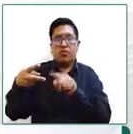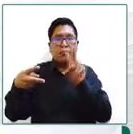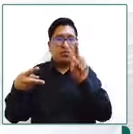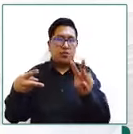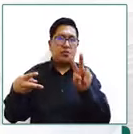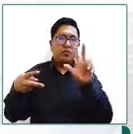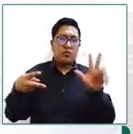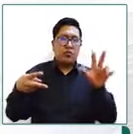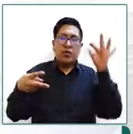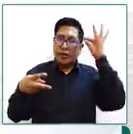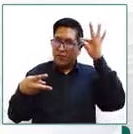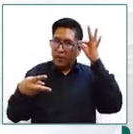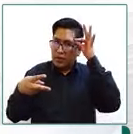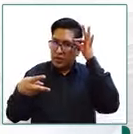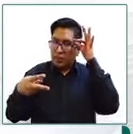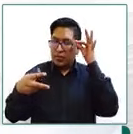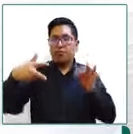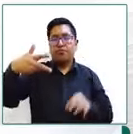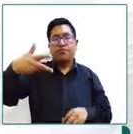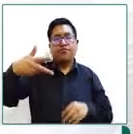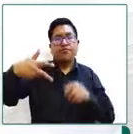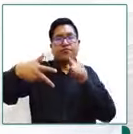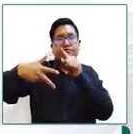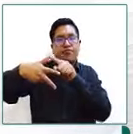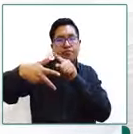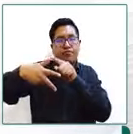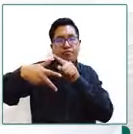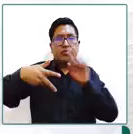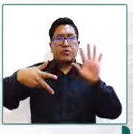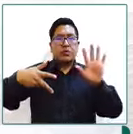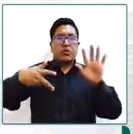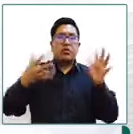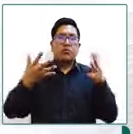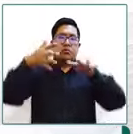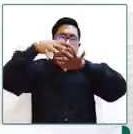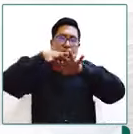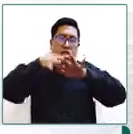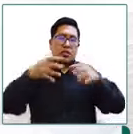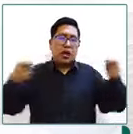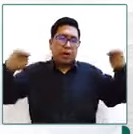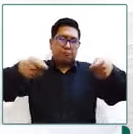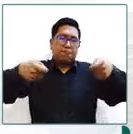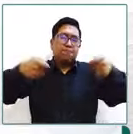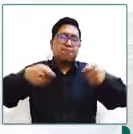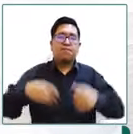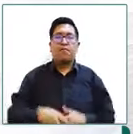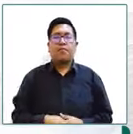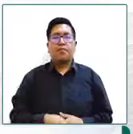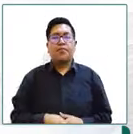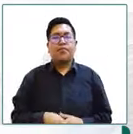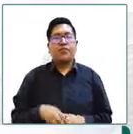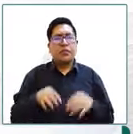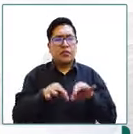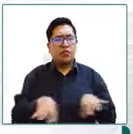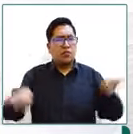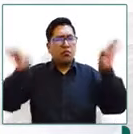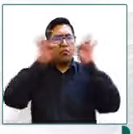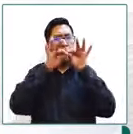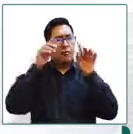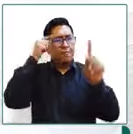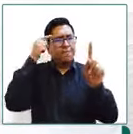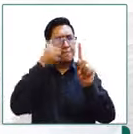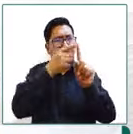administración pública y 5% son de administración mixta esto es importante también